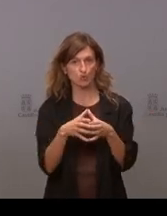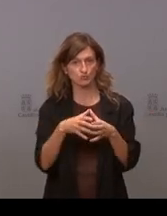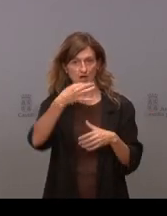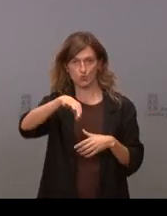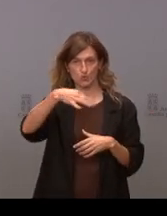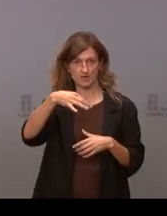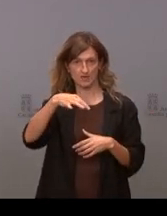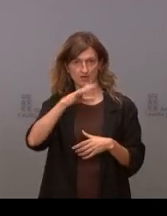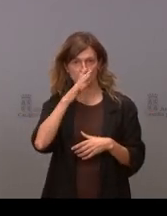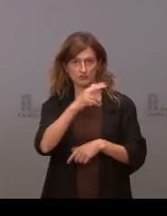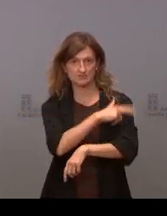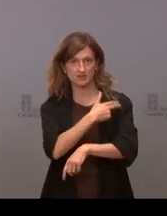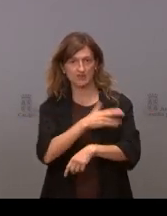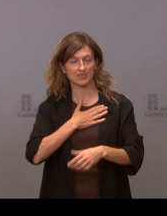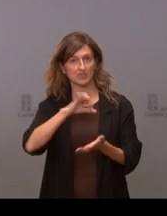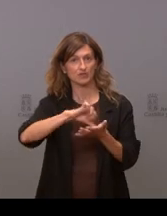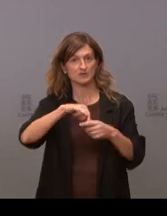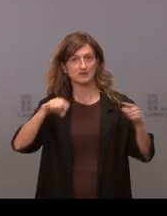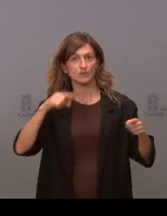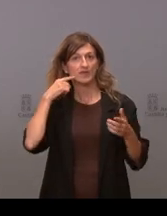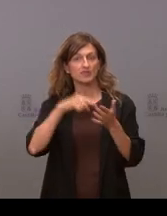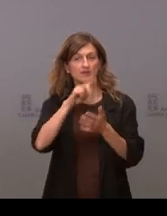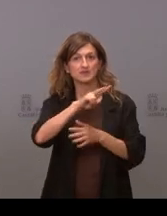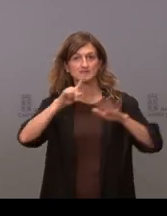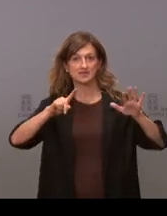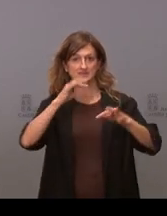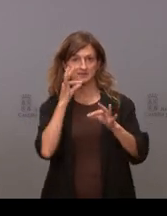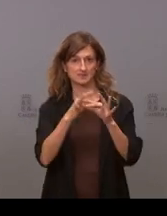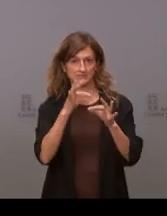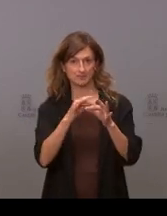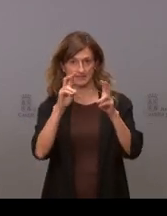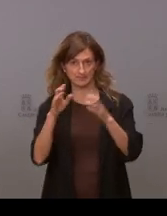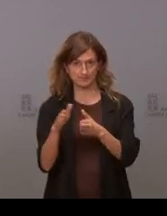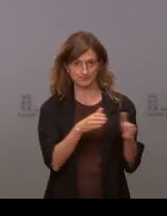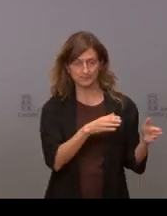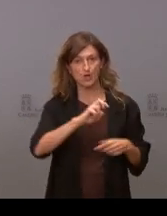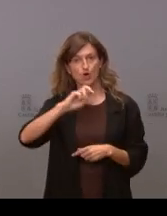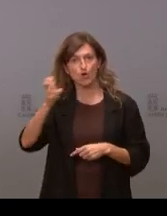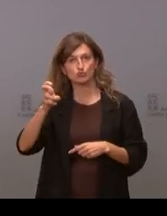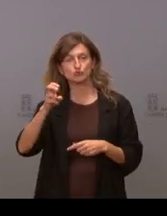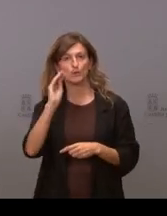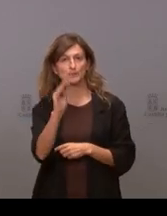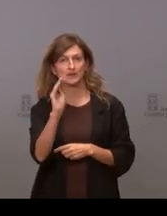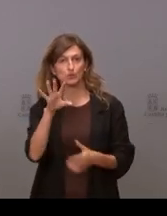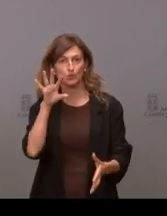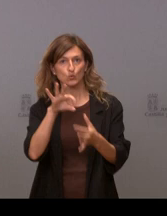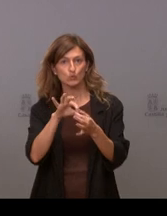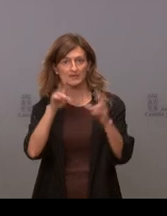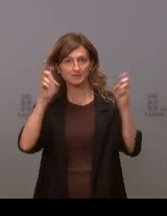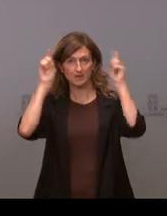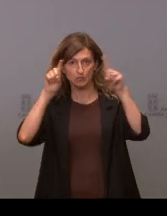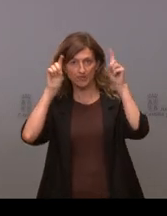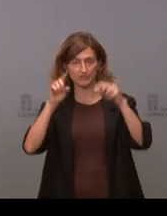precisamente por la sanidad en Segovia el próximo 26 de septiembre eso por un lado y por otro tengo una pregunta en materia educativa